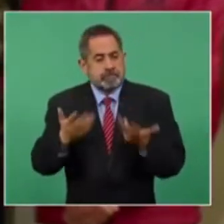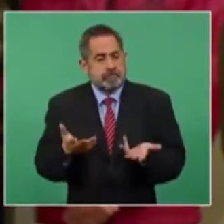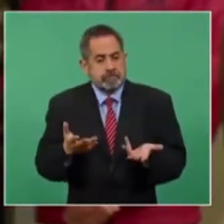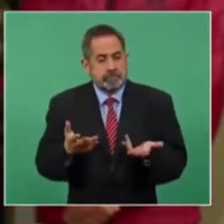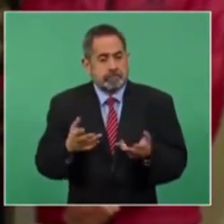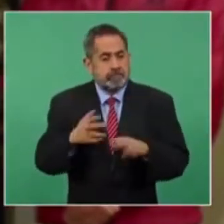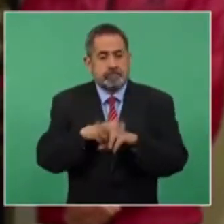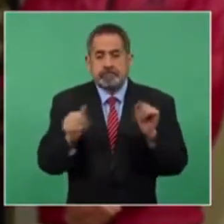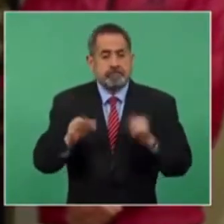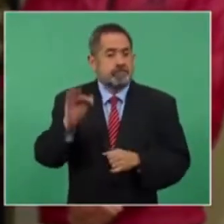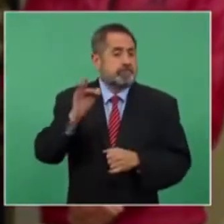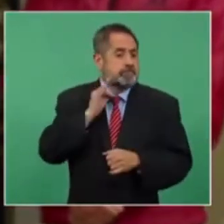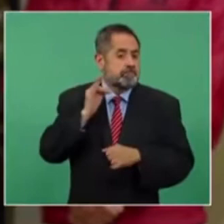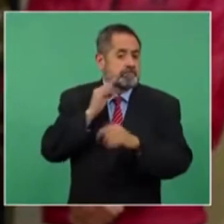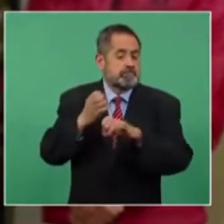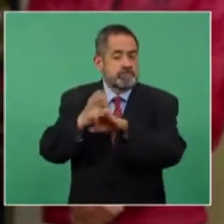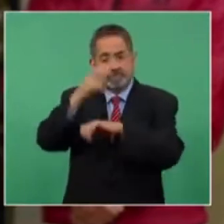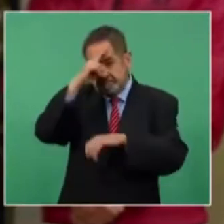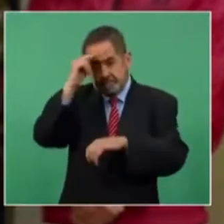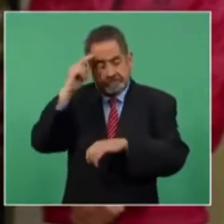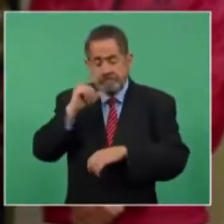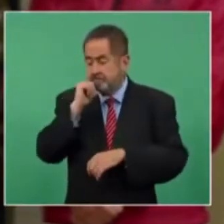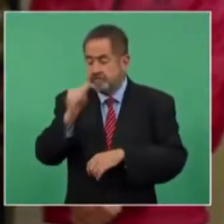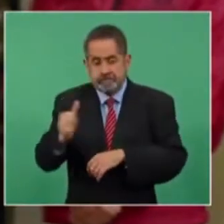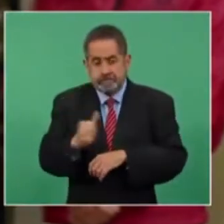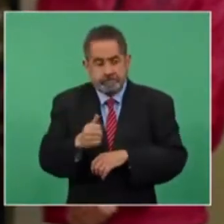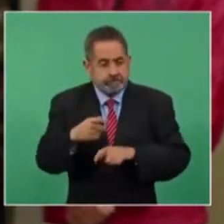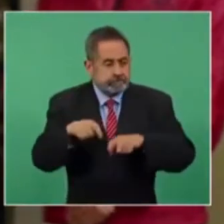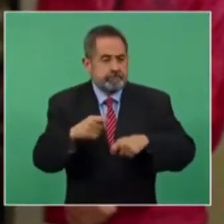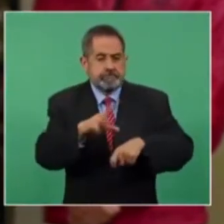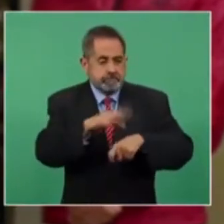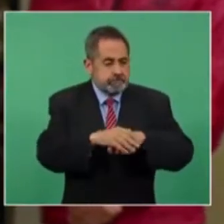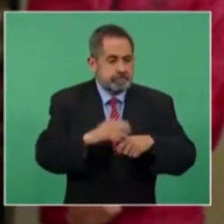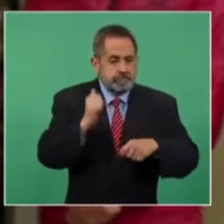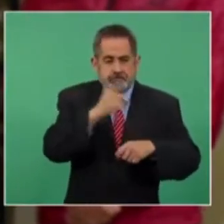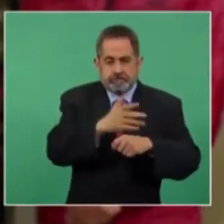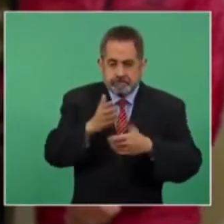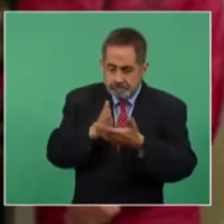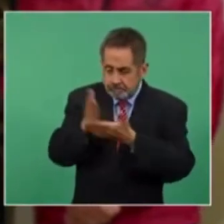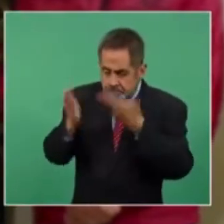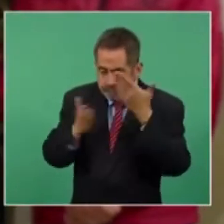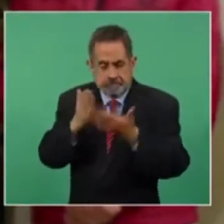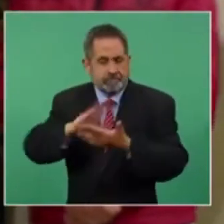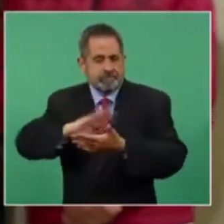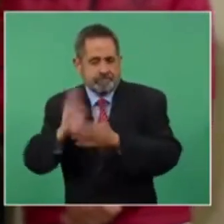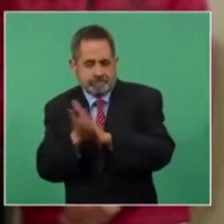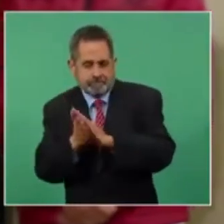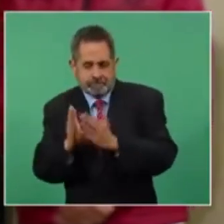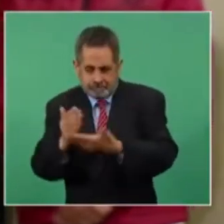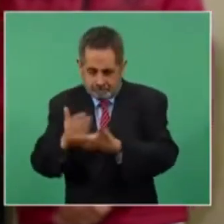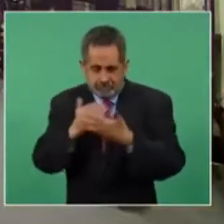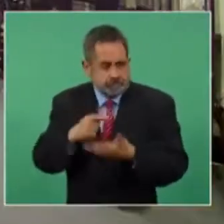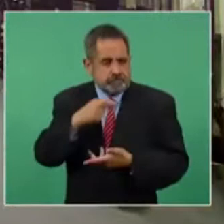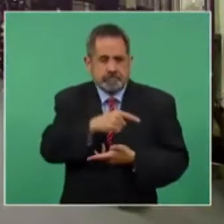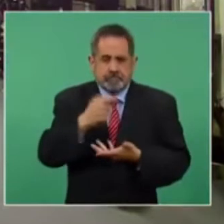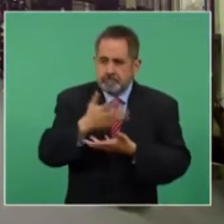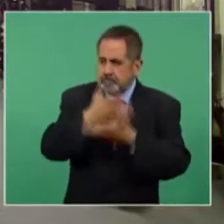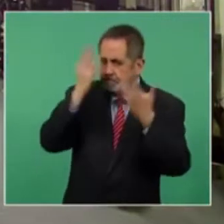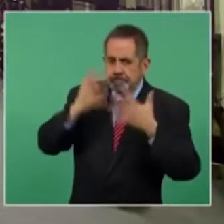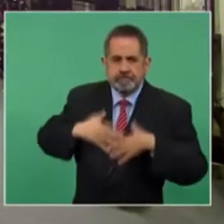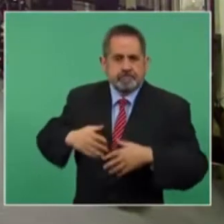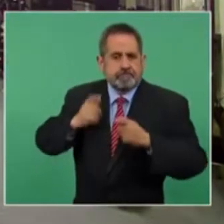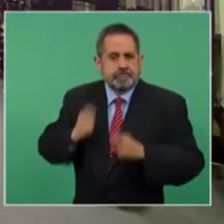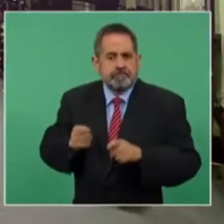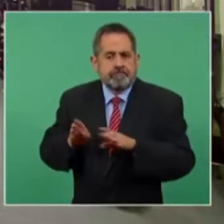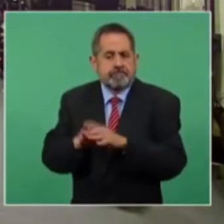fiscalía del Estado de Nayarit le ha permitido tener acceso a su expediente. La señora desconoce que